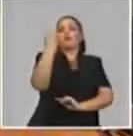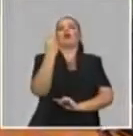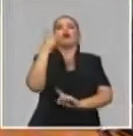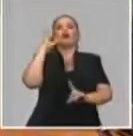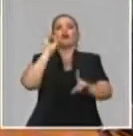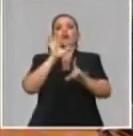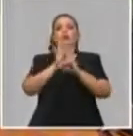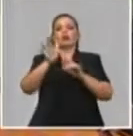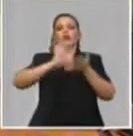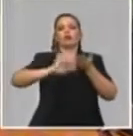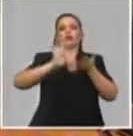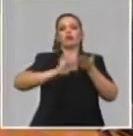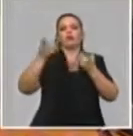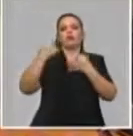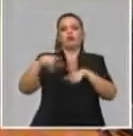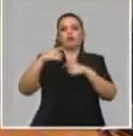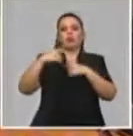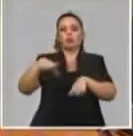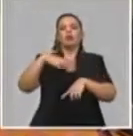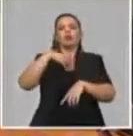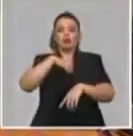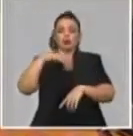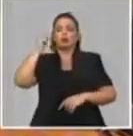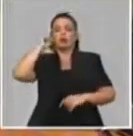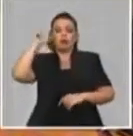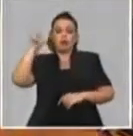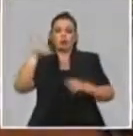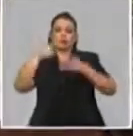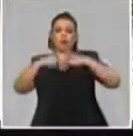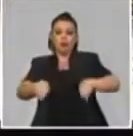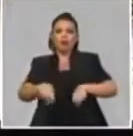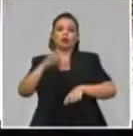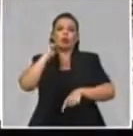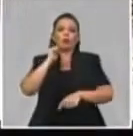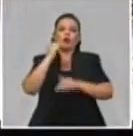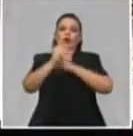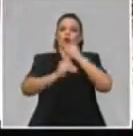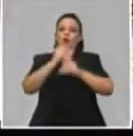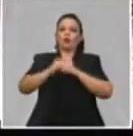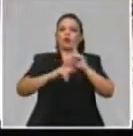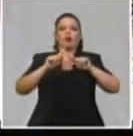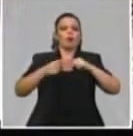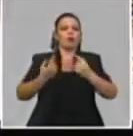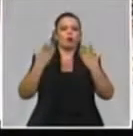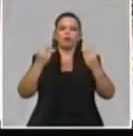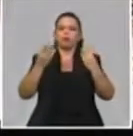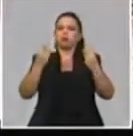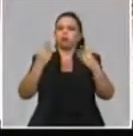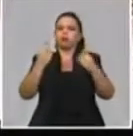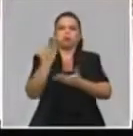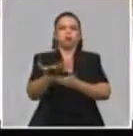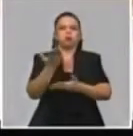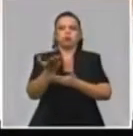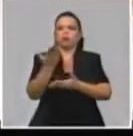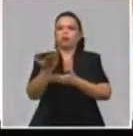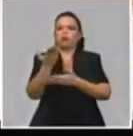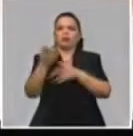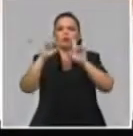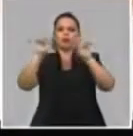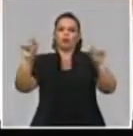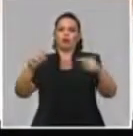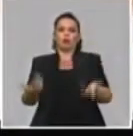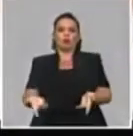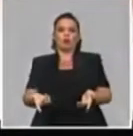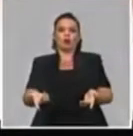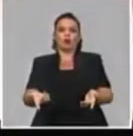pese a su experiencia, también ha sufrido el colapso de las tiendas virtuales actualmente en Cuba. El incremento de las órdenes